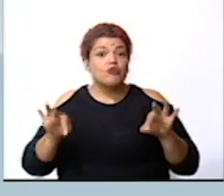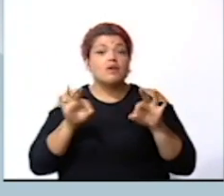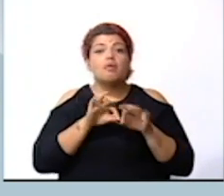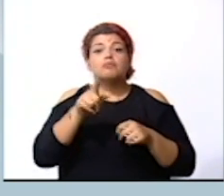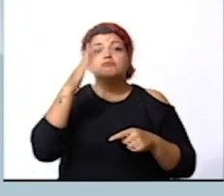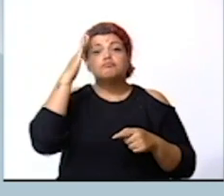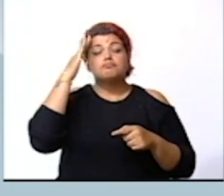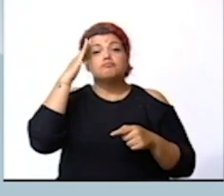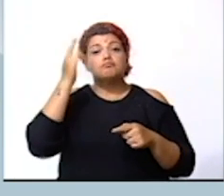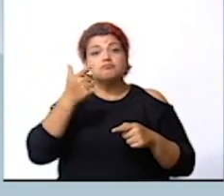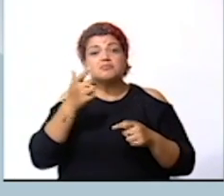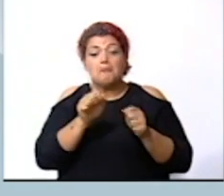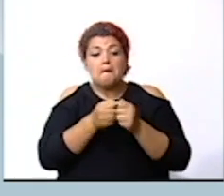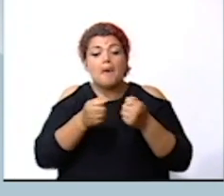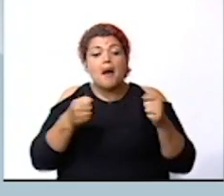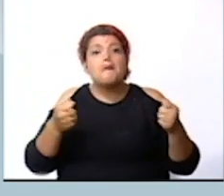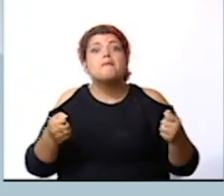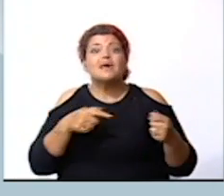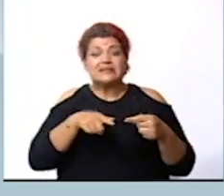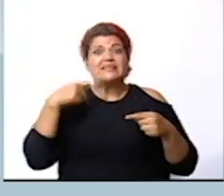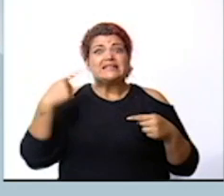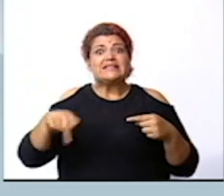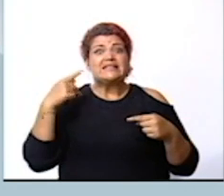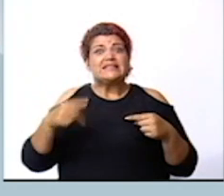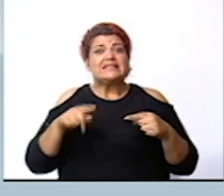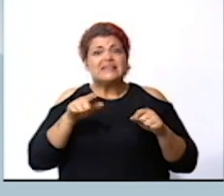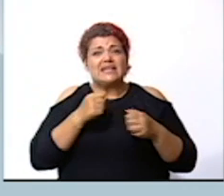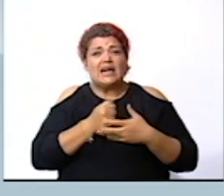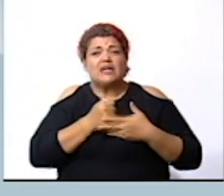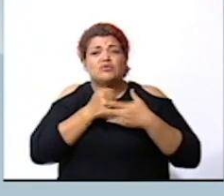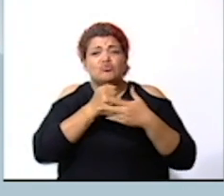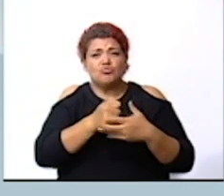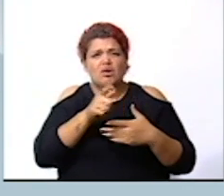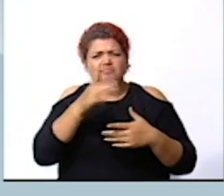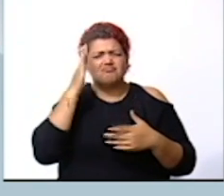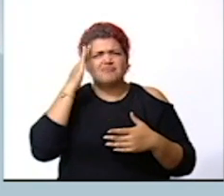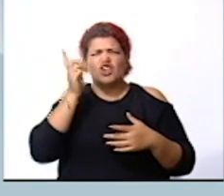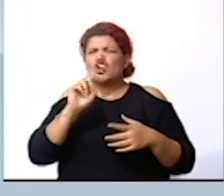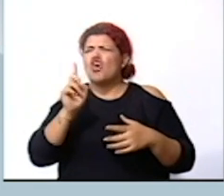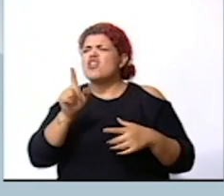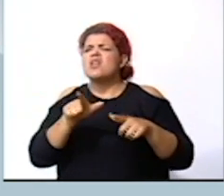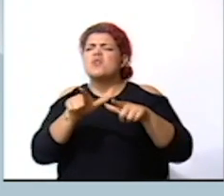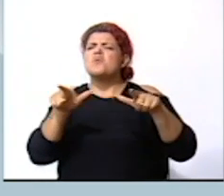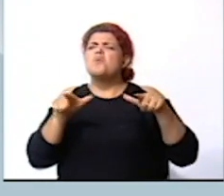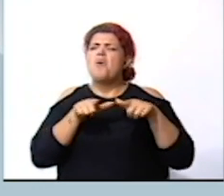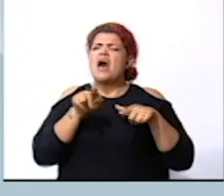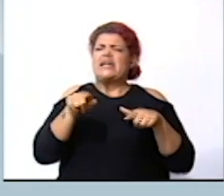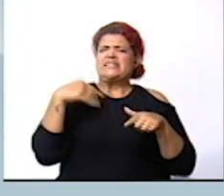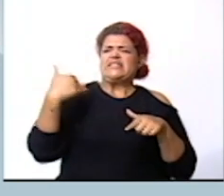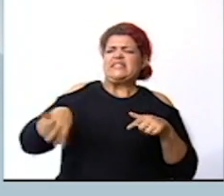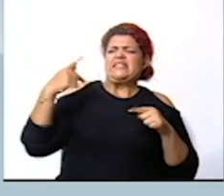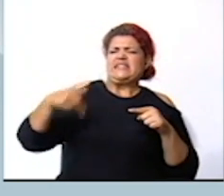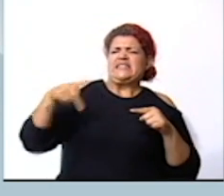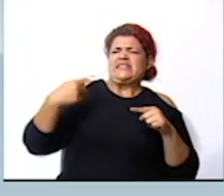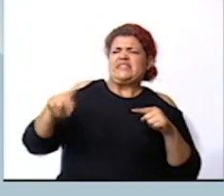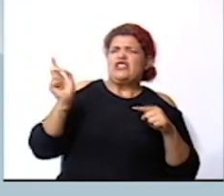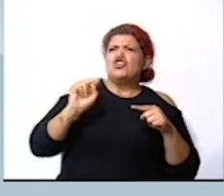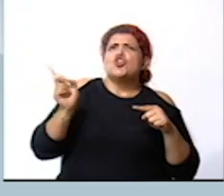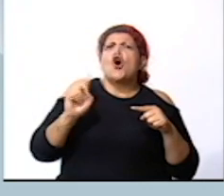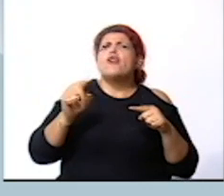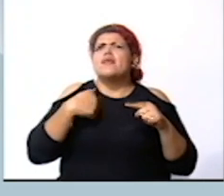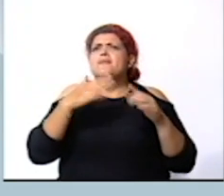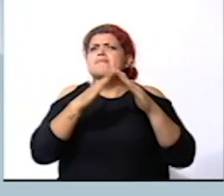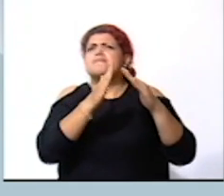saber que los mapas de riesgo te van a ayudar a saber cuáles son las zonas de amenaza de peligro en tu